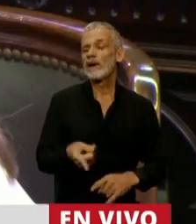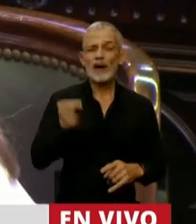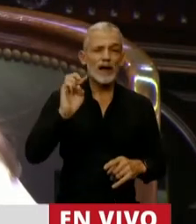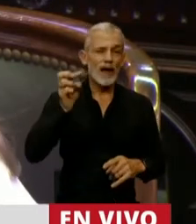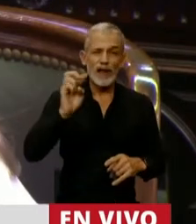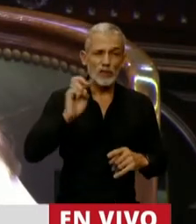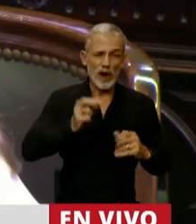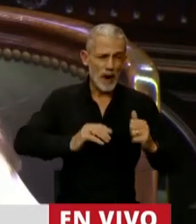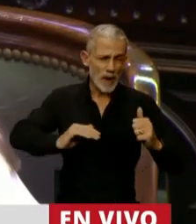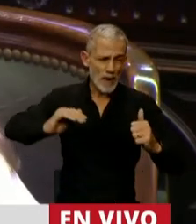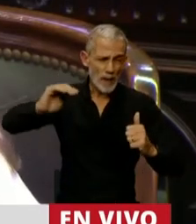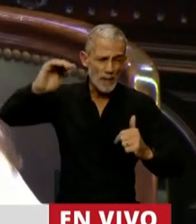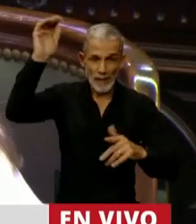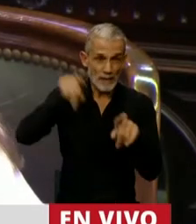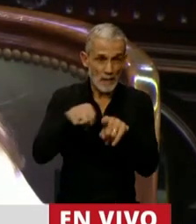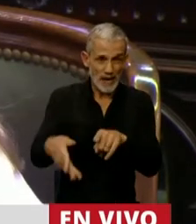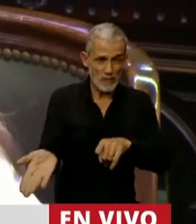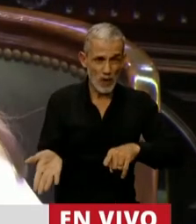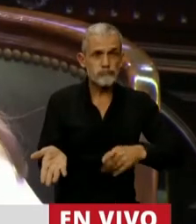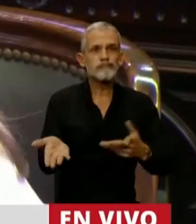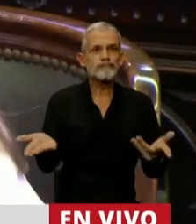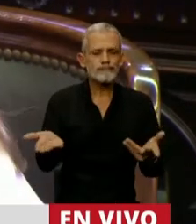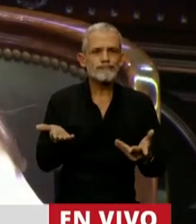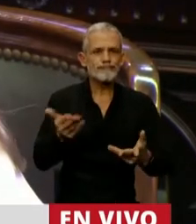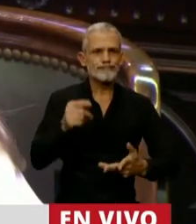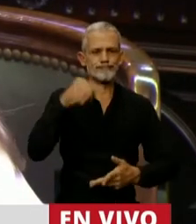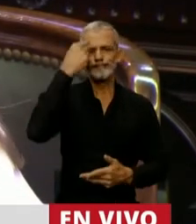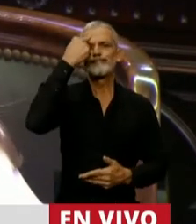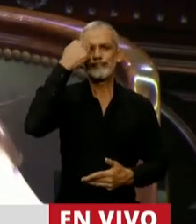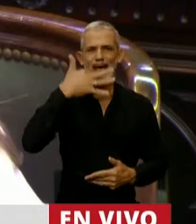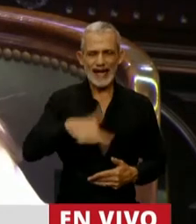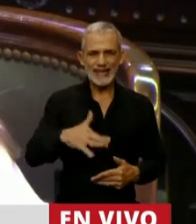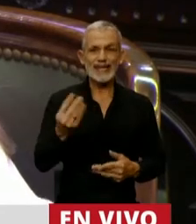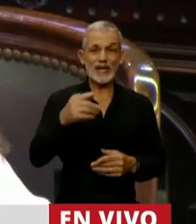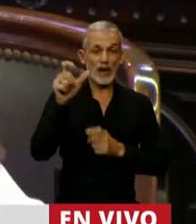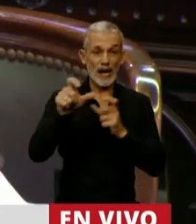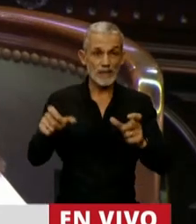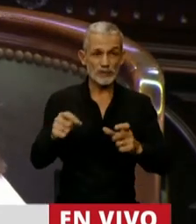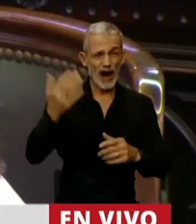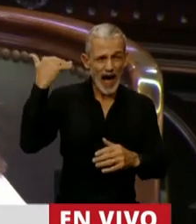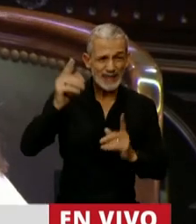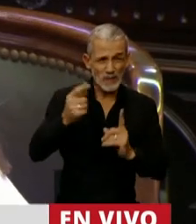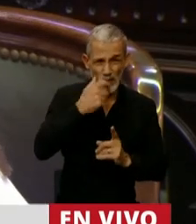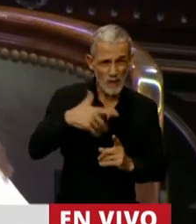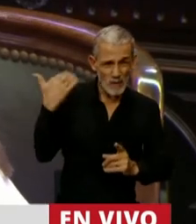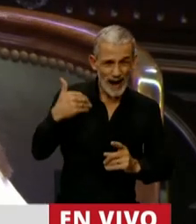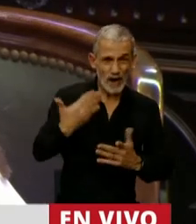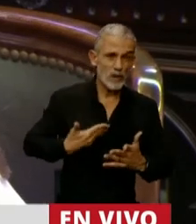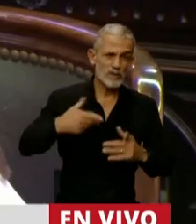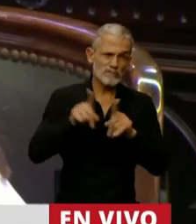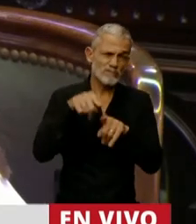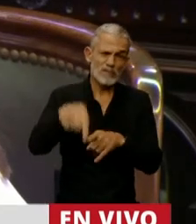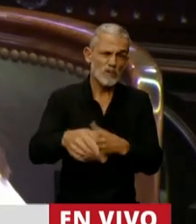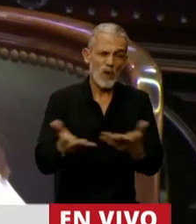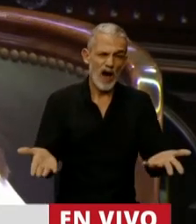el dólar se hizo incontrolable, como ahora, cuando han tomado conciencia que aquellos, los de entonces, son lo mismo